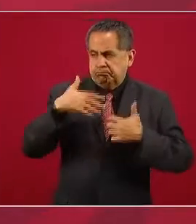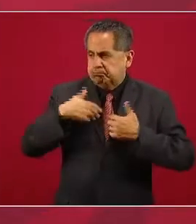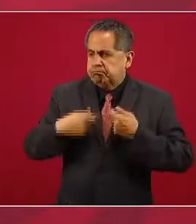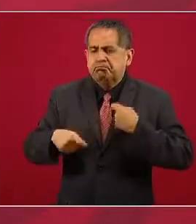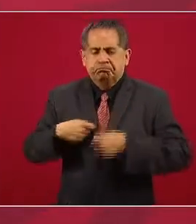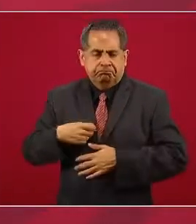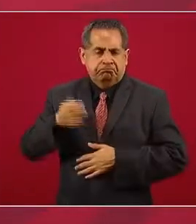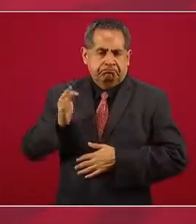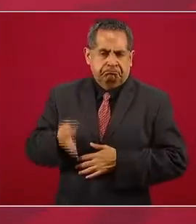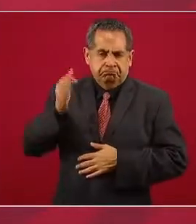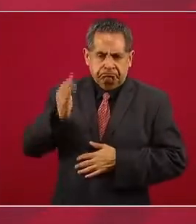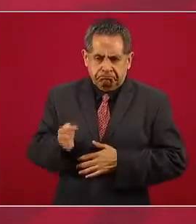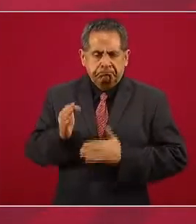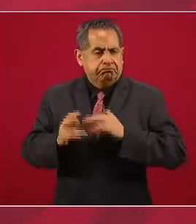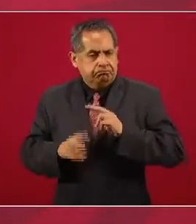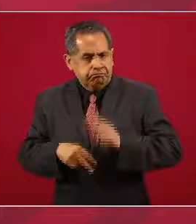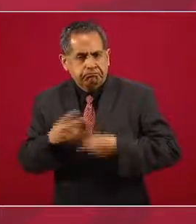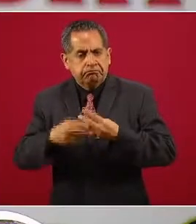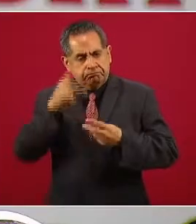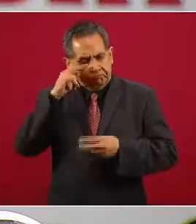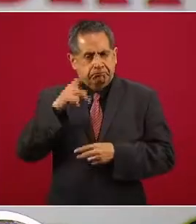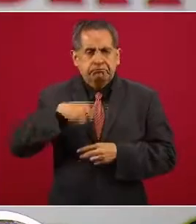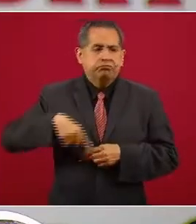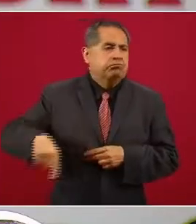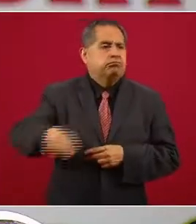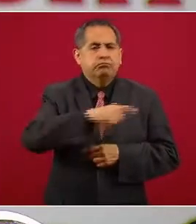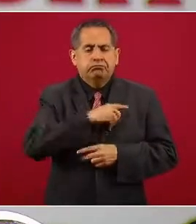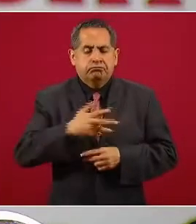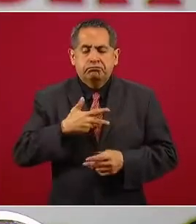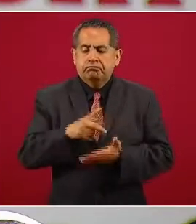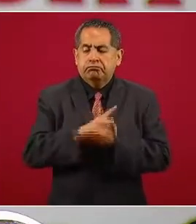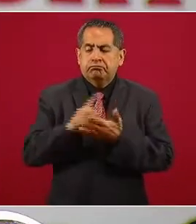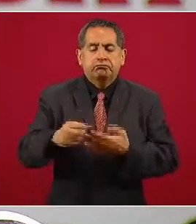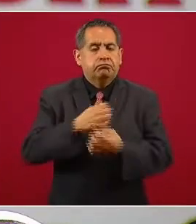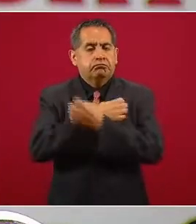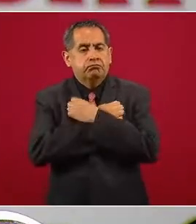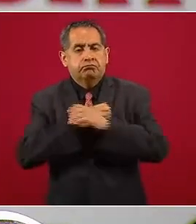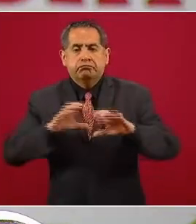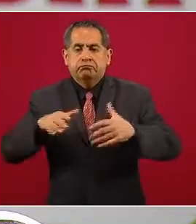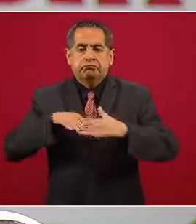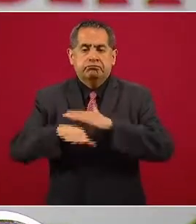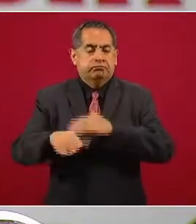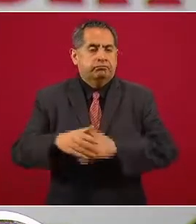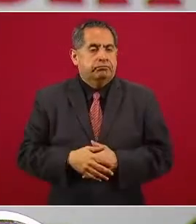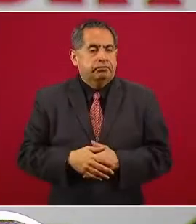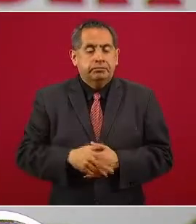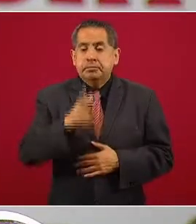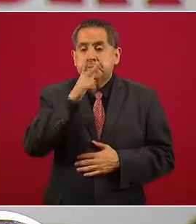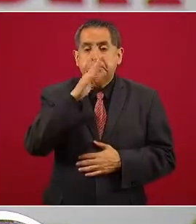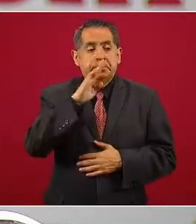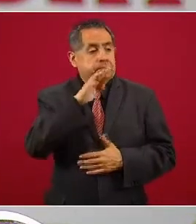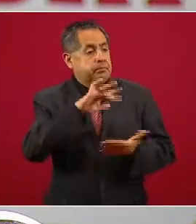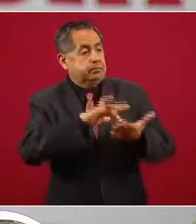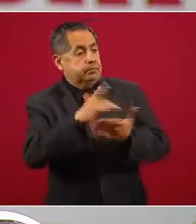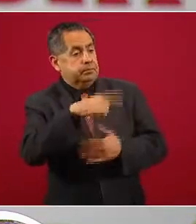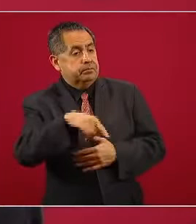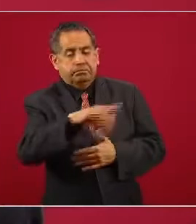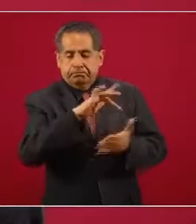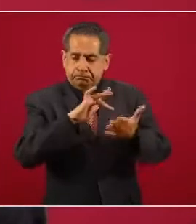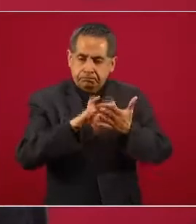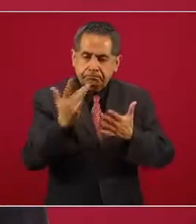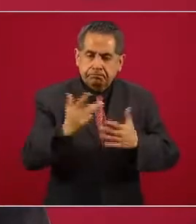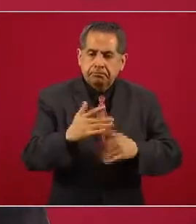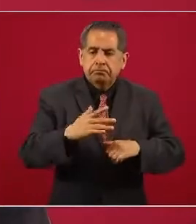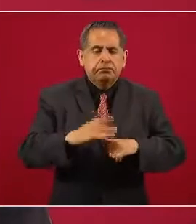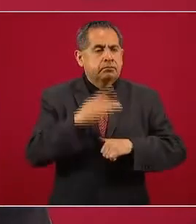para que se ejerza en México el derecho a la educación pública. Gracias, madres y padres de familia, por